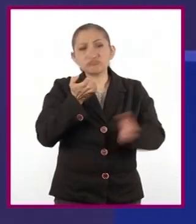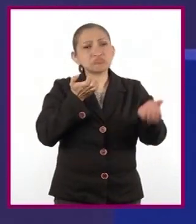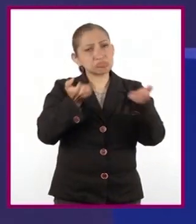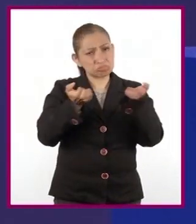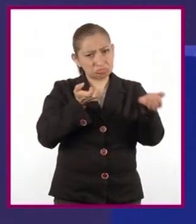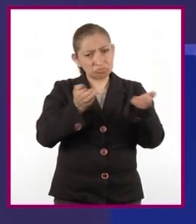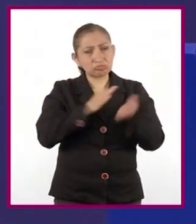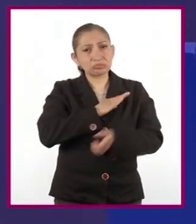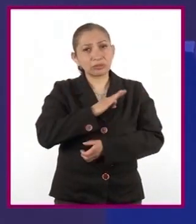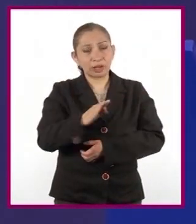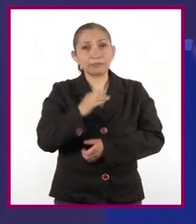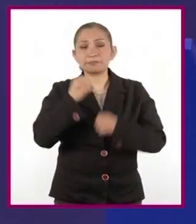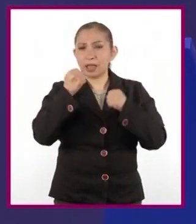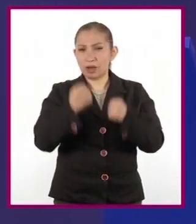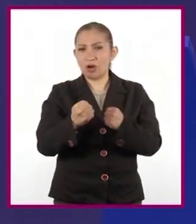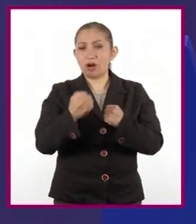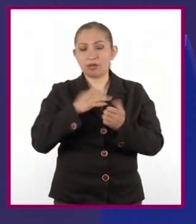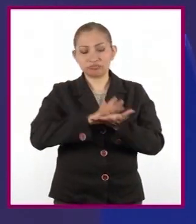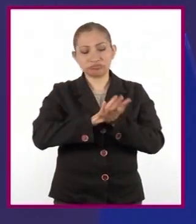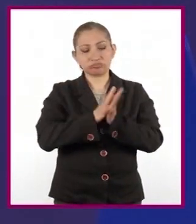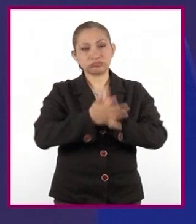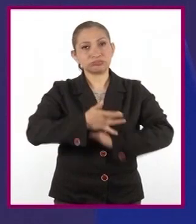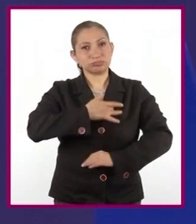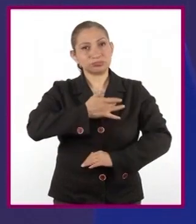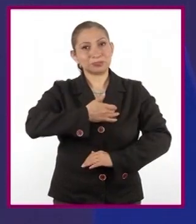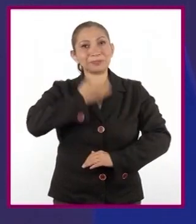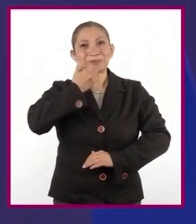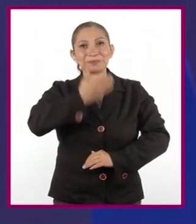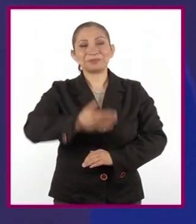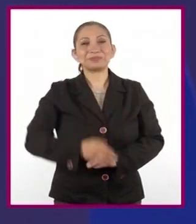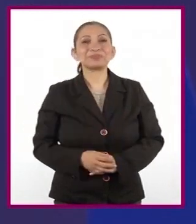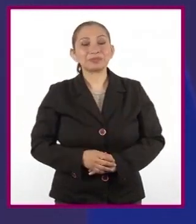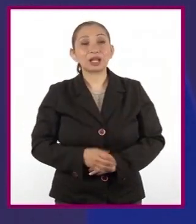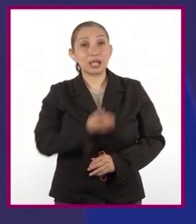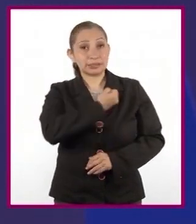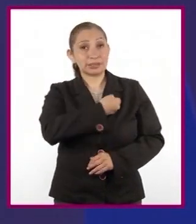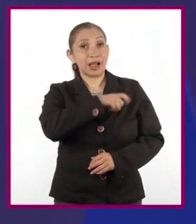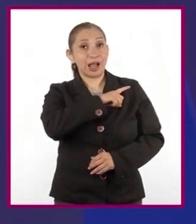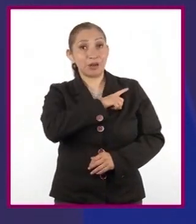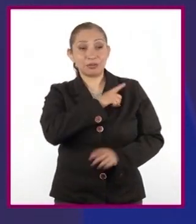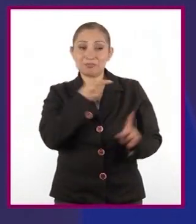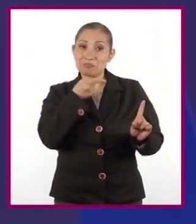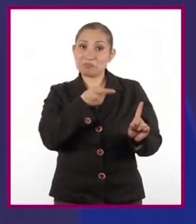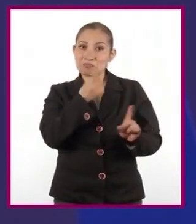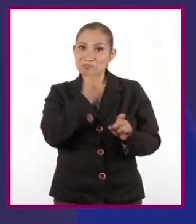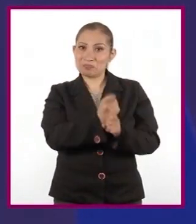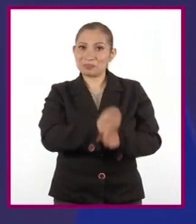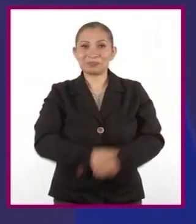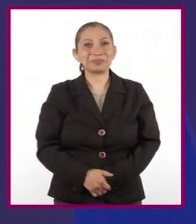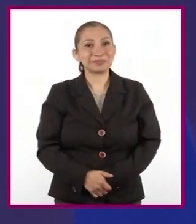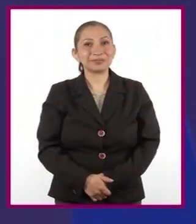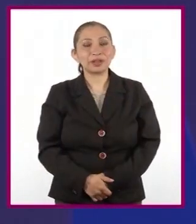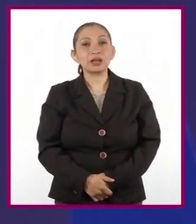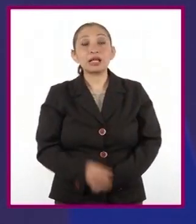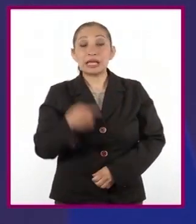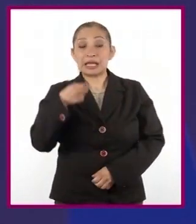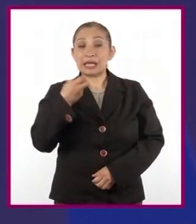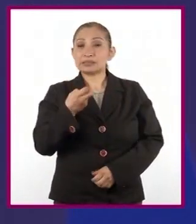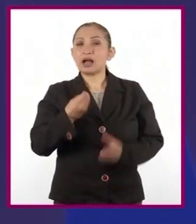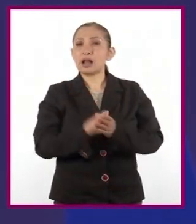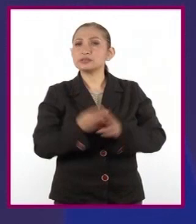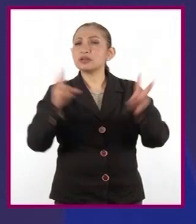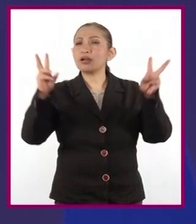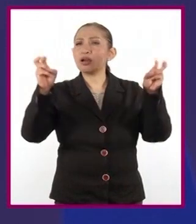ejercicio. Les aseguro que los hará sentir muy bien. La salud es lo primero. Esta sesión se